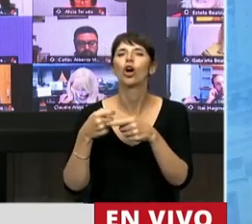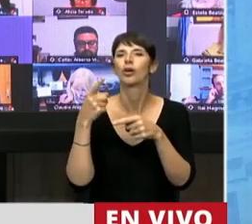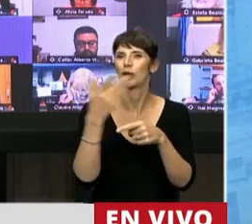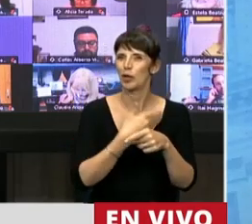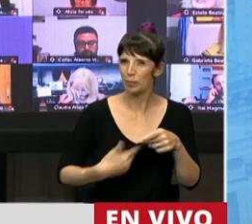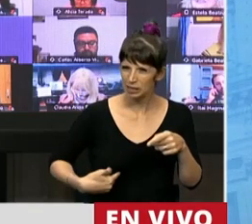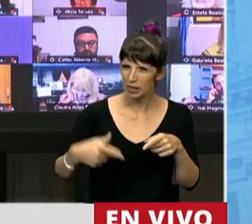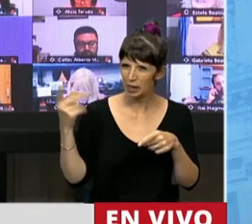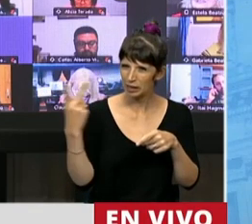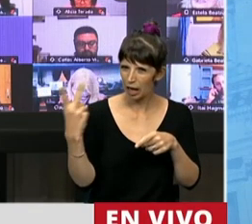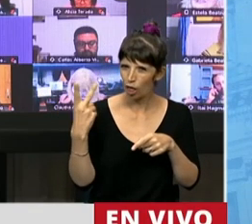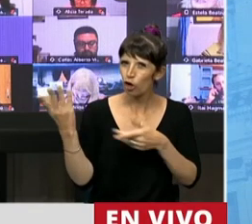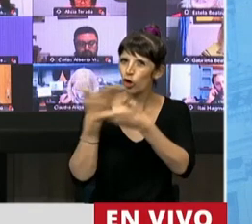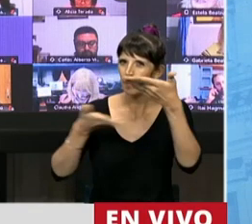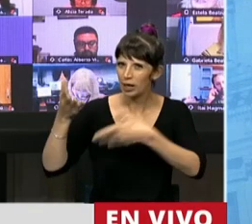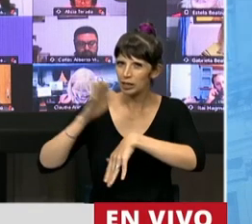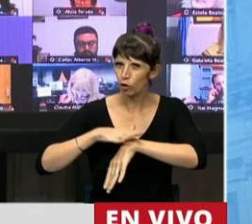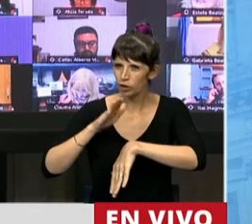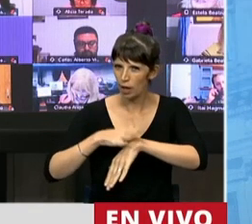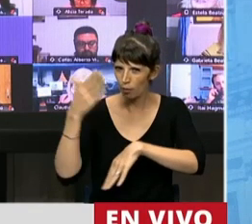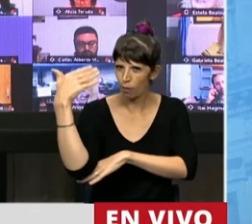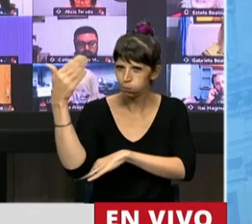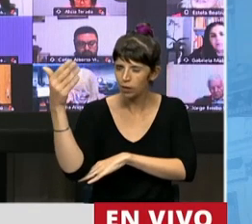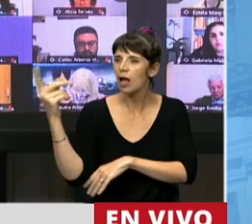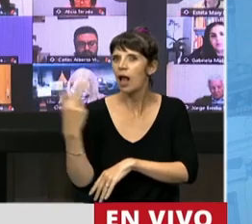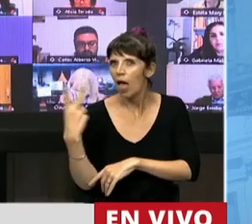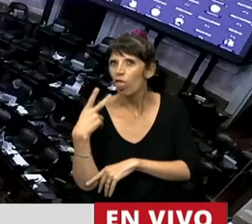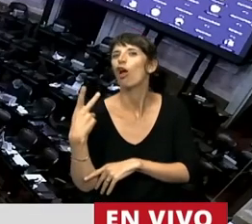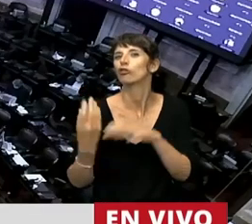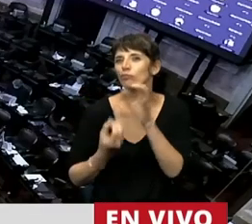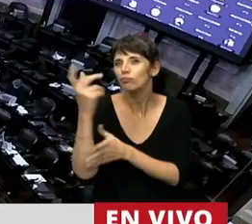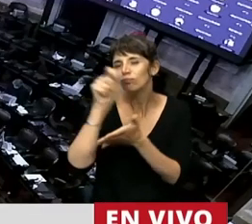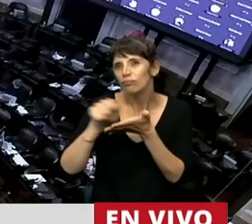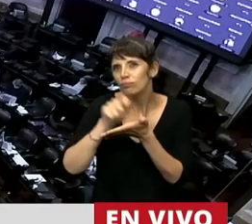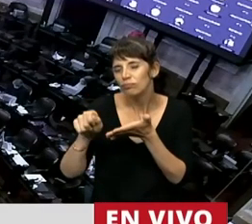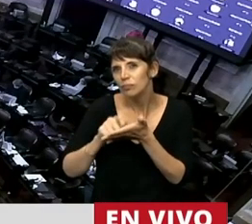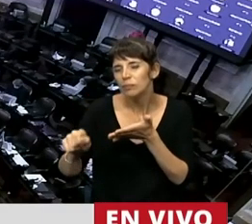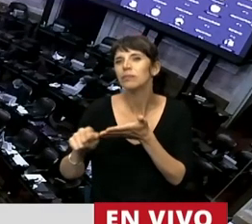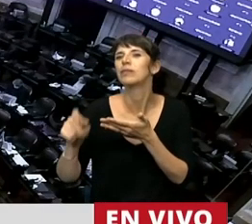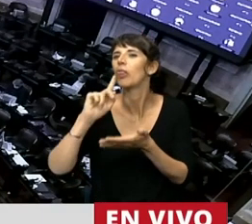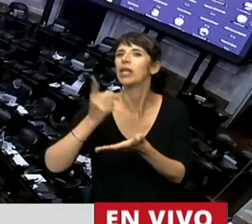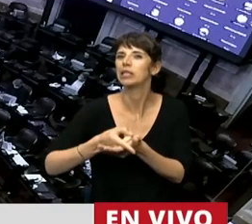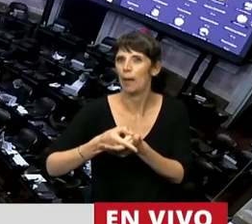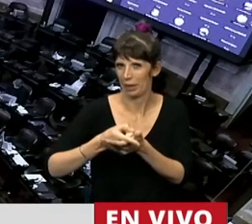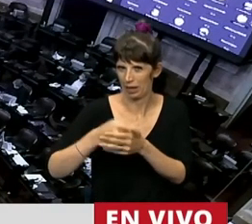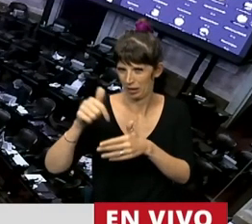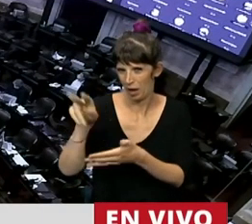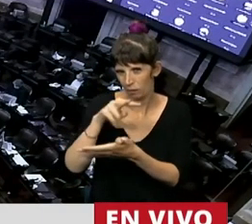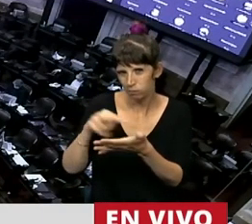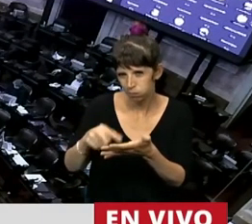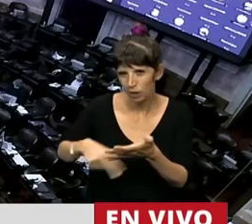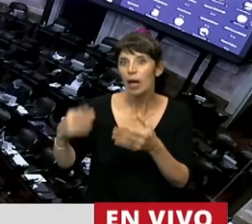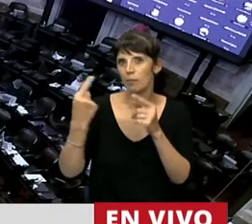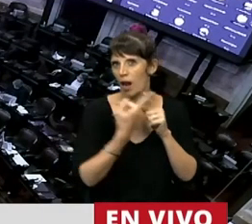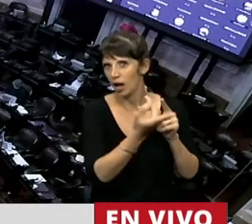voy a compartir el tiempo, hemos elaborado el dictamen conjunto que vamos a poner a consideración del cuerpo para